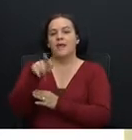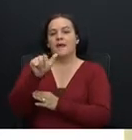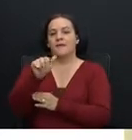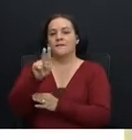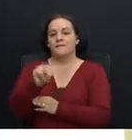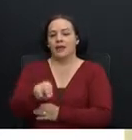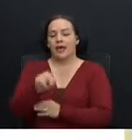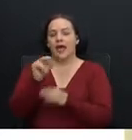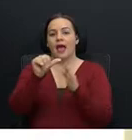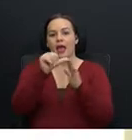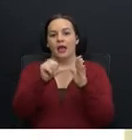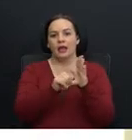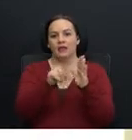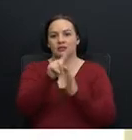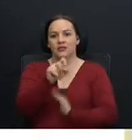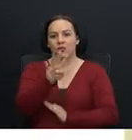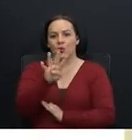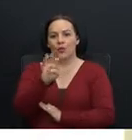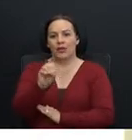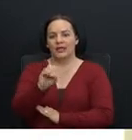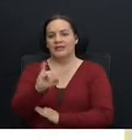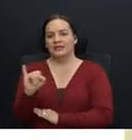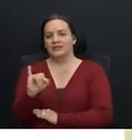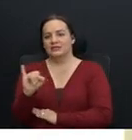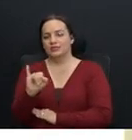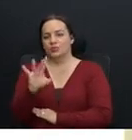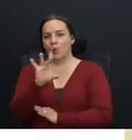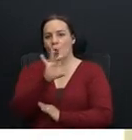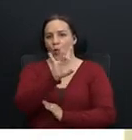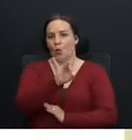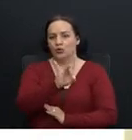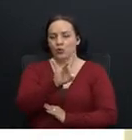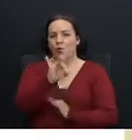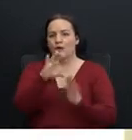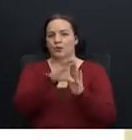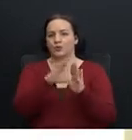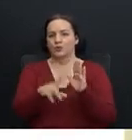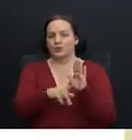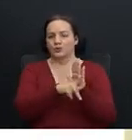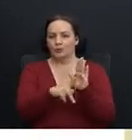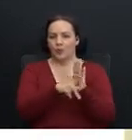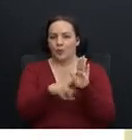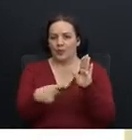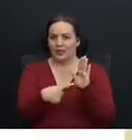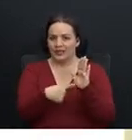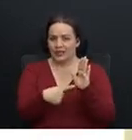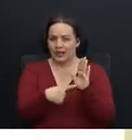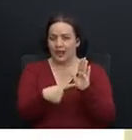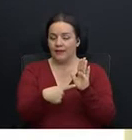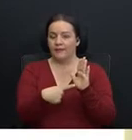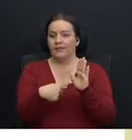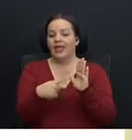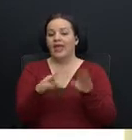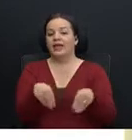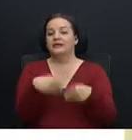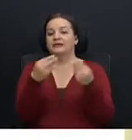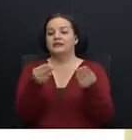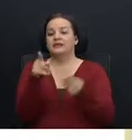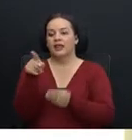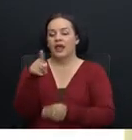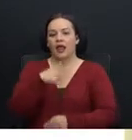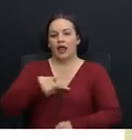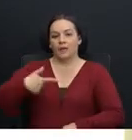artículo 140, inciso 8 de la Constitución Política asigna al Poder